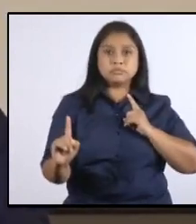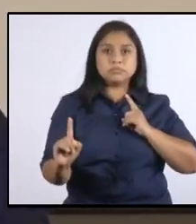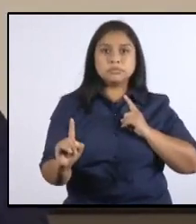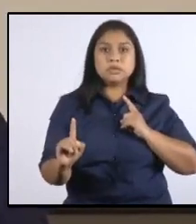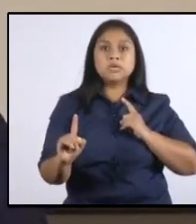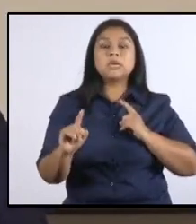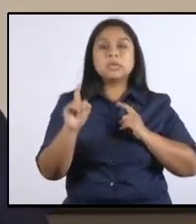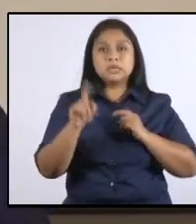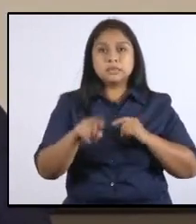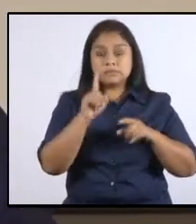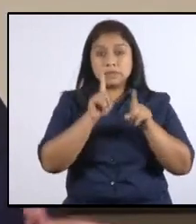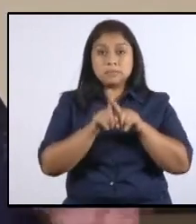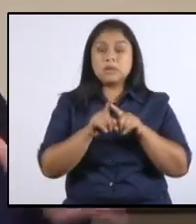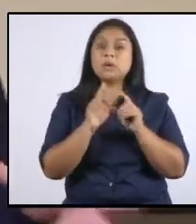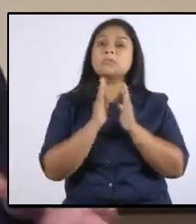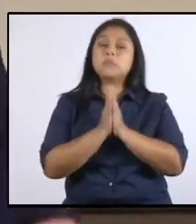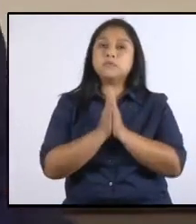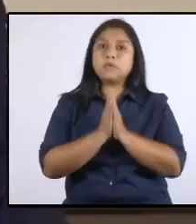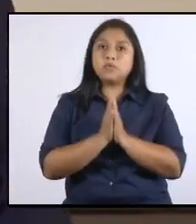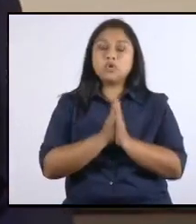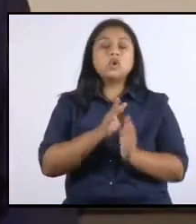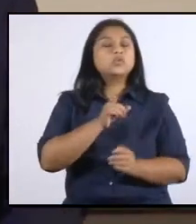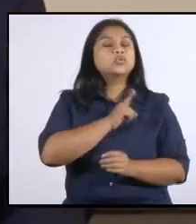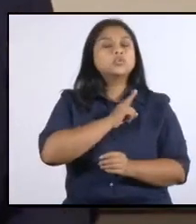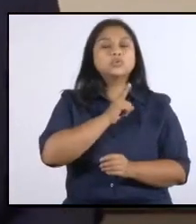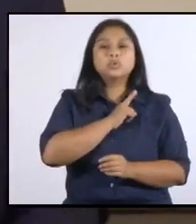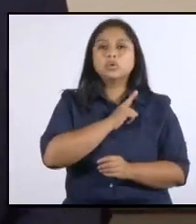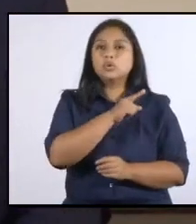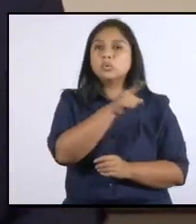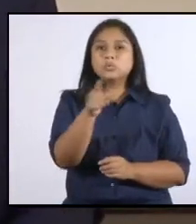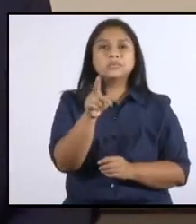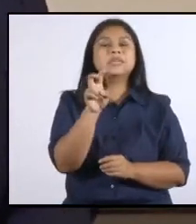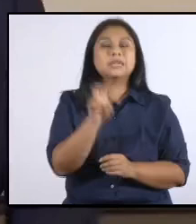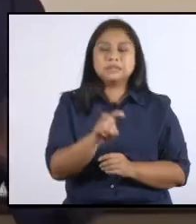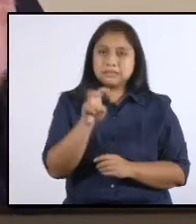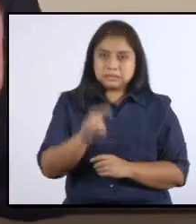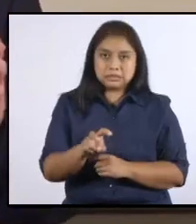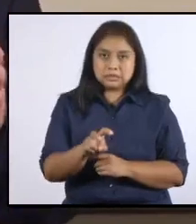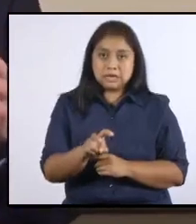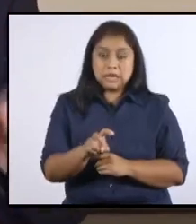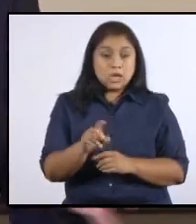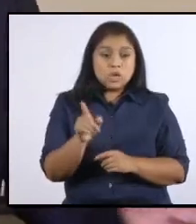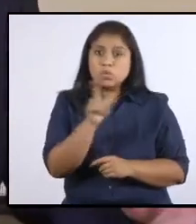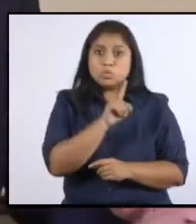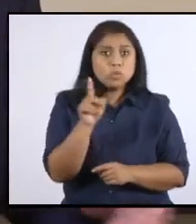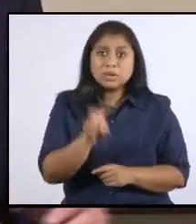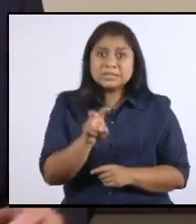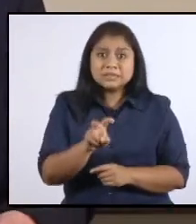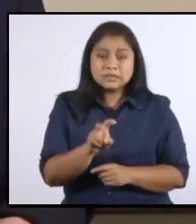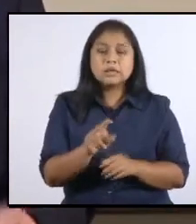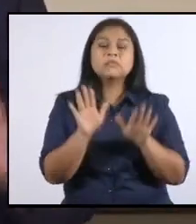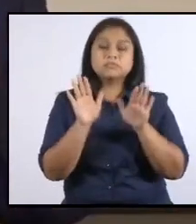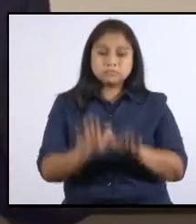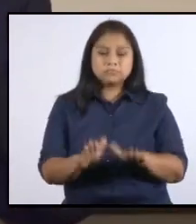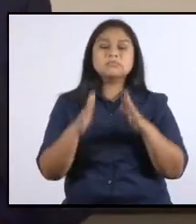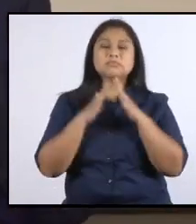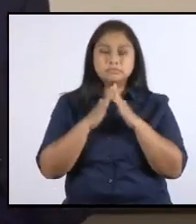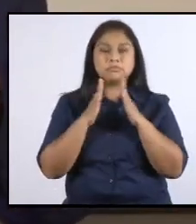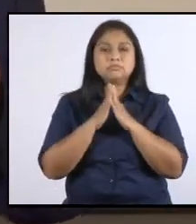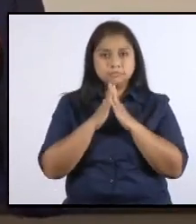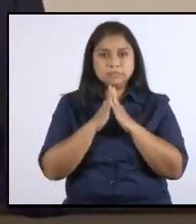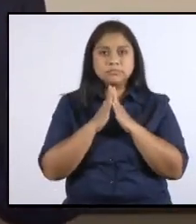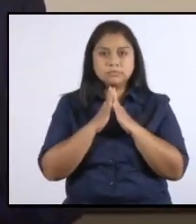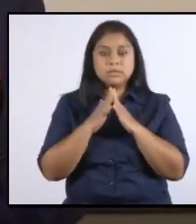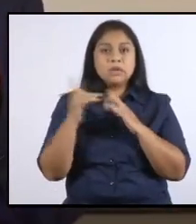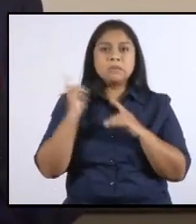y esto, por favor, sólo si es estrictamente necesario. De lo contrario, quedémonos en casa para evitar